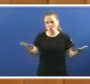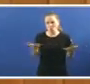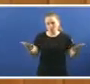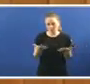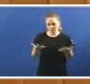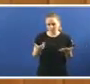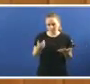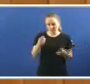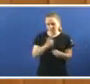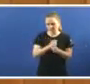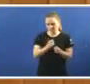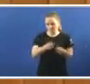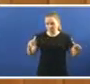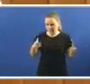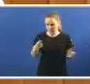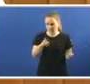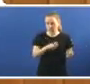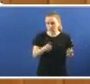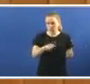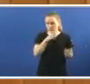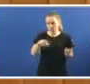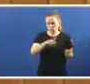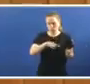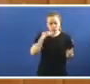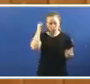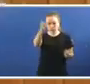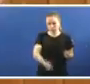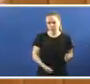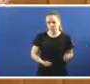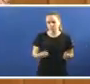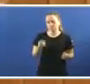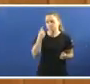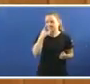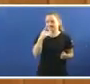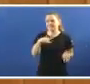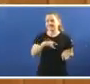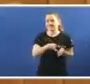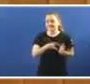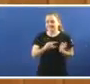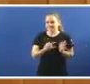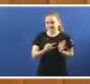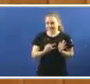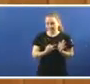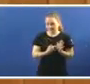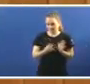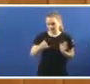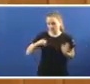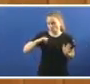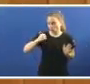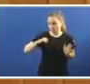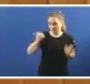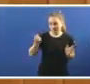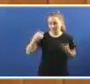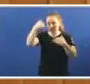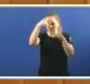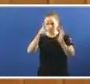principio Non só desta legislatura Sino un dende sempre Que a globalidade do sistema Como estén As plantas de hospitalización Como esta atención